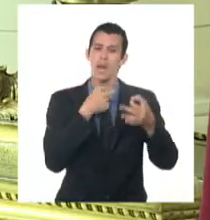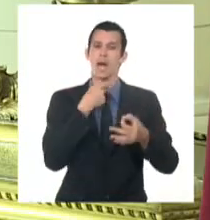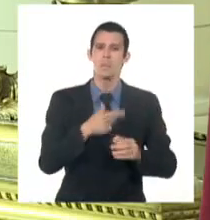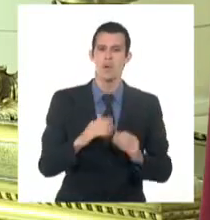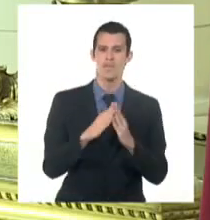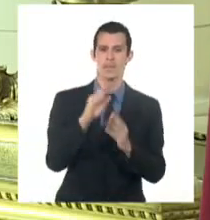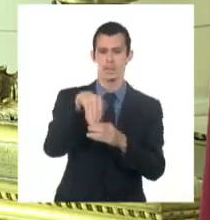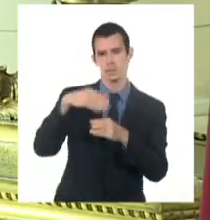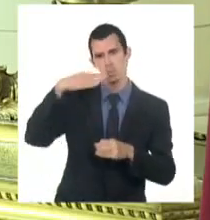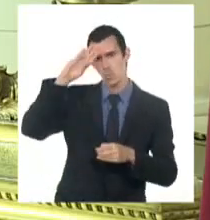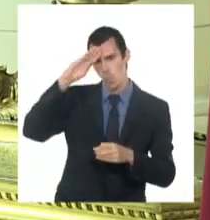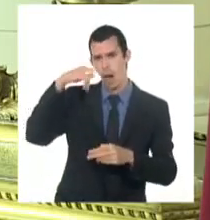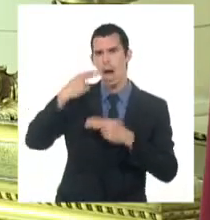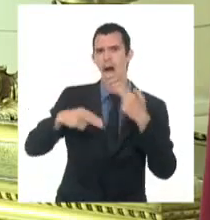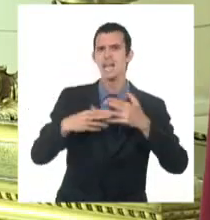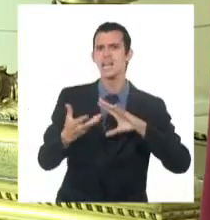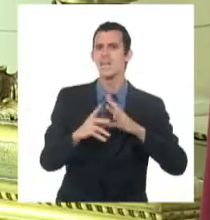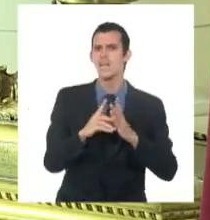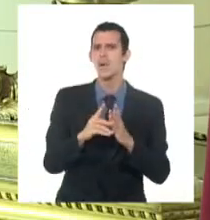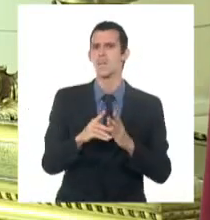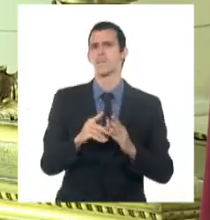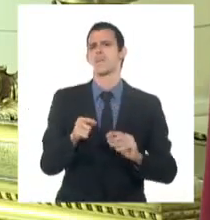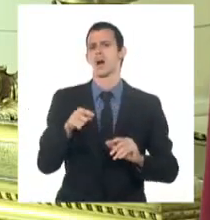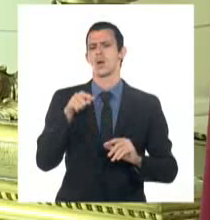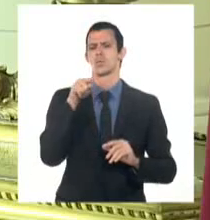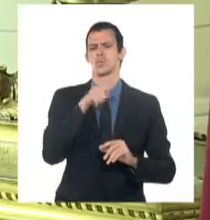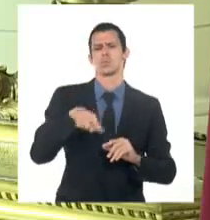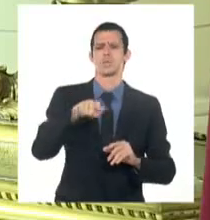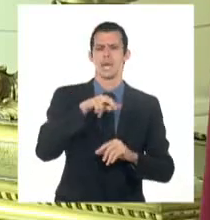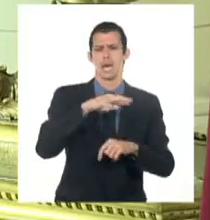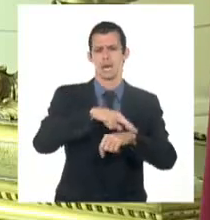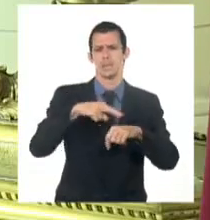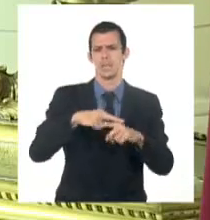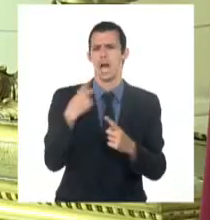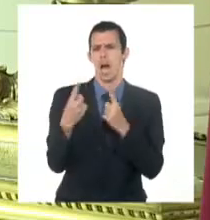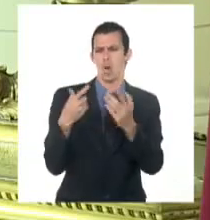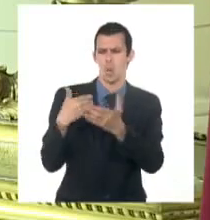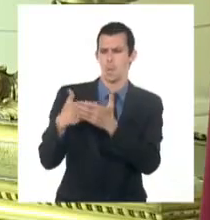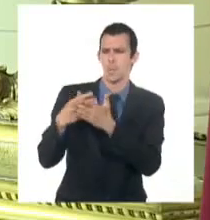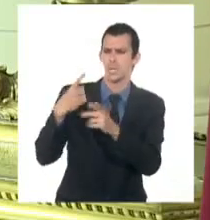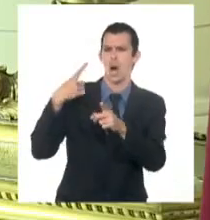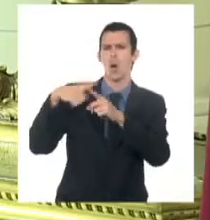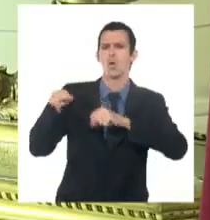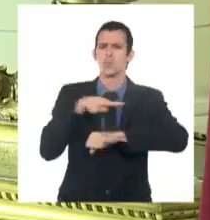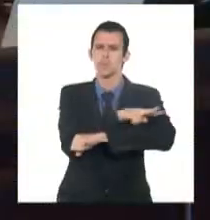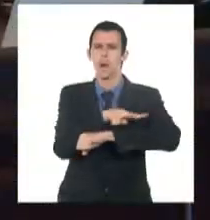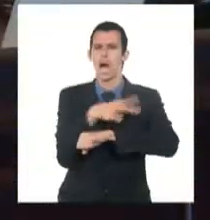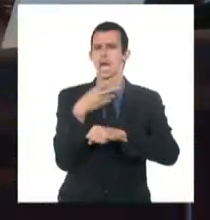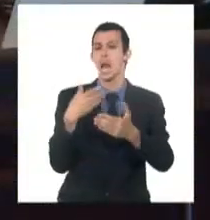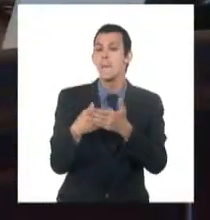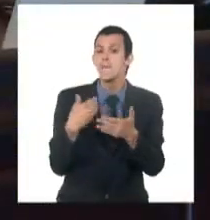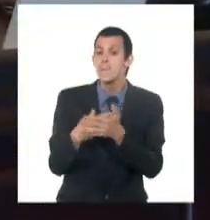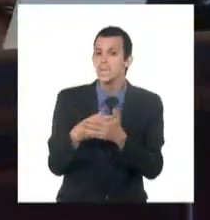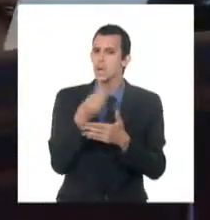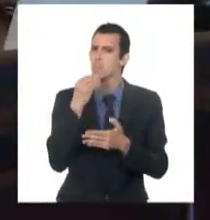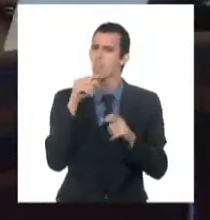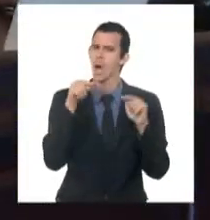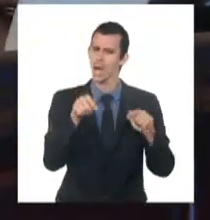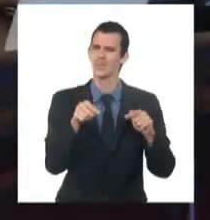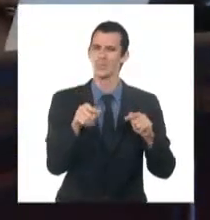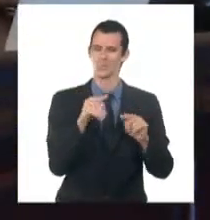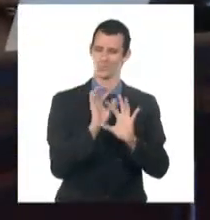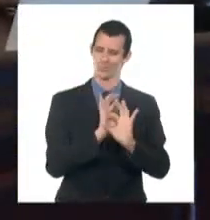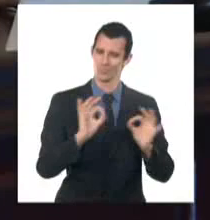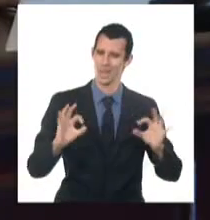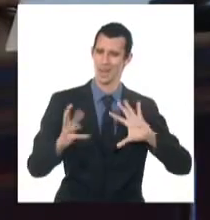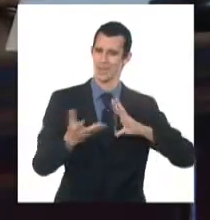que fungen como representantes de representaciones comerciales extranjeras en nuestro país. También como parte